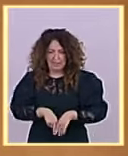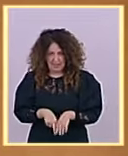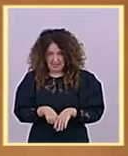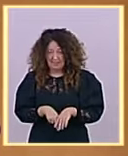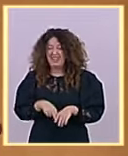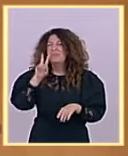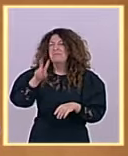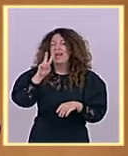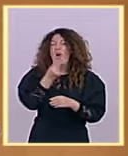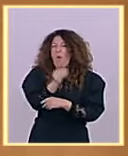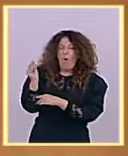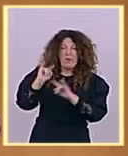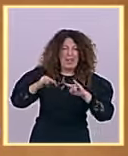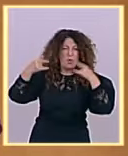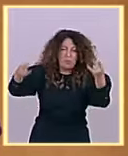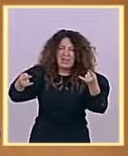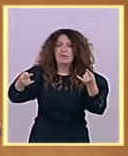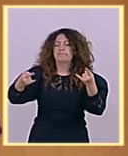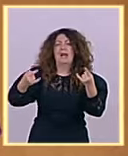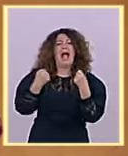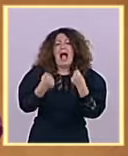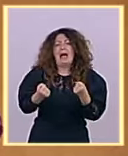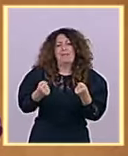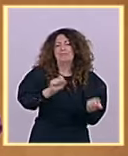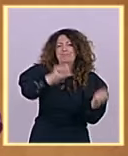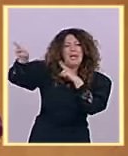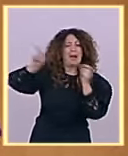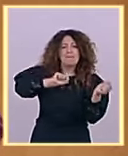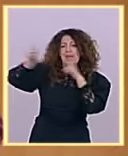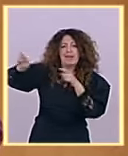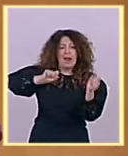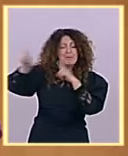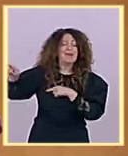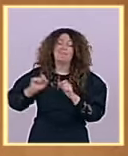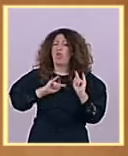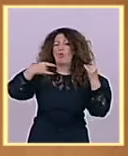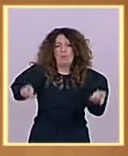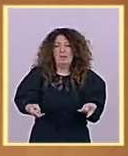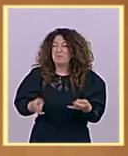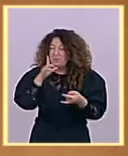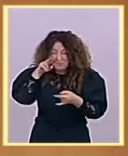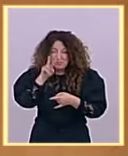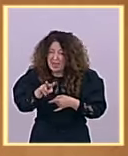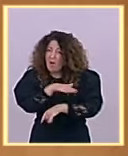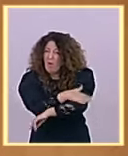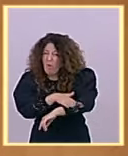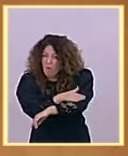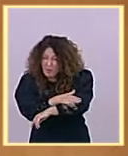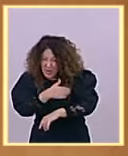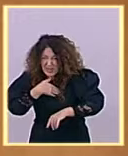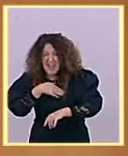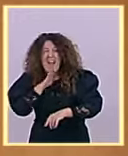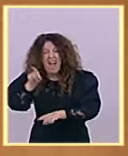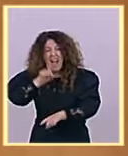año efectivamente señor Feijó este gobierno no va a volver a esa situación que generó el Partido Popular y